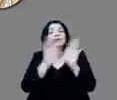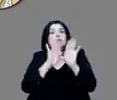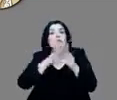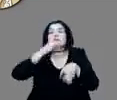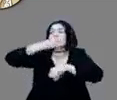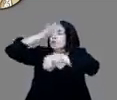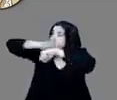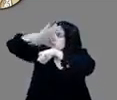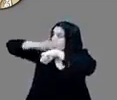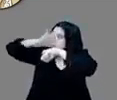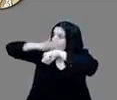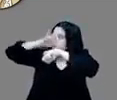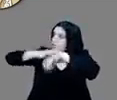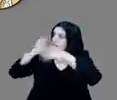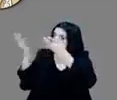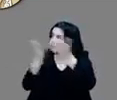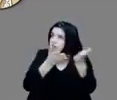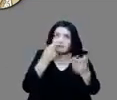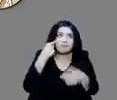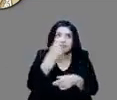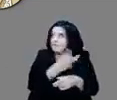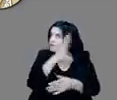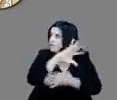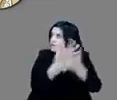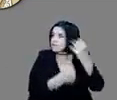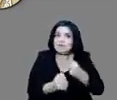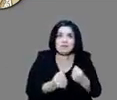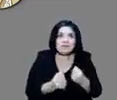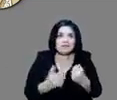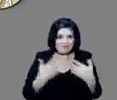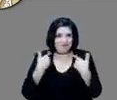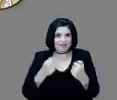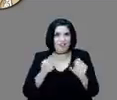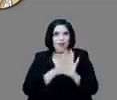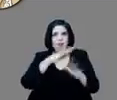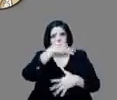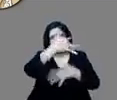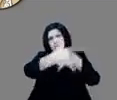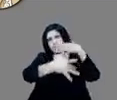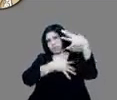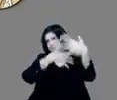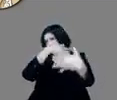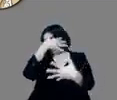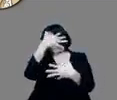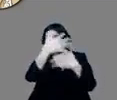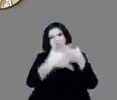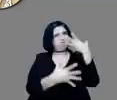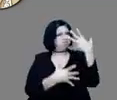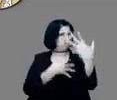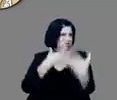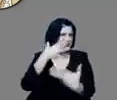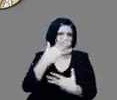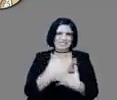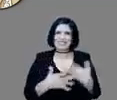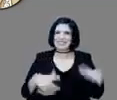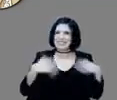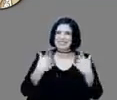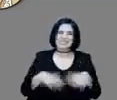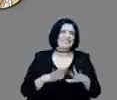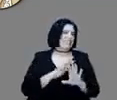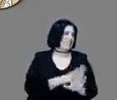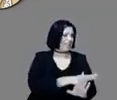entonces empieza aquello como un enjambre, ¿verdad?, el ataque en contra de las huestes